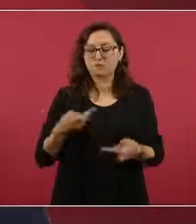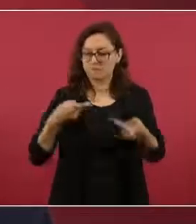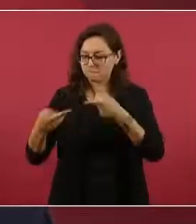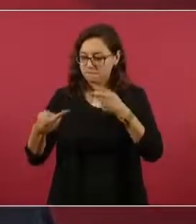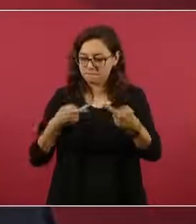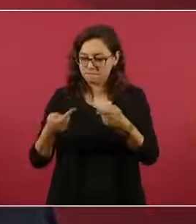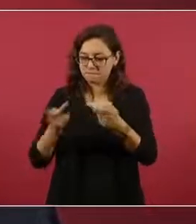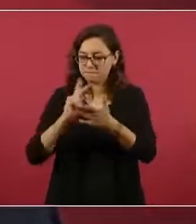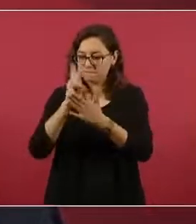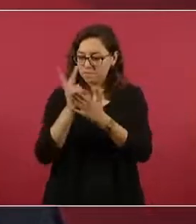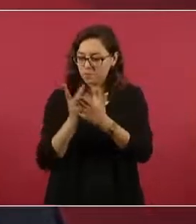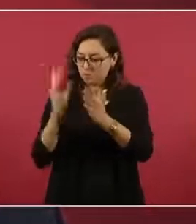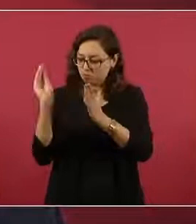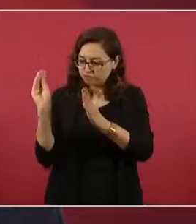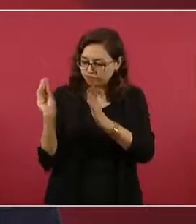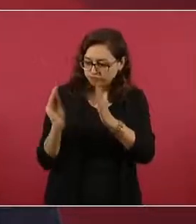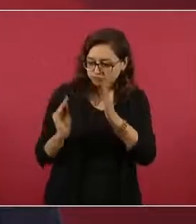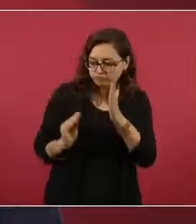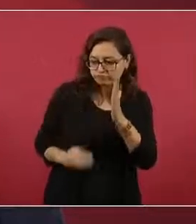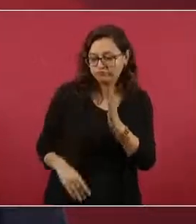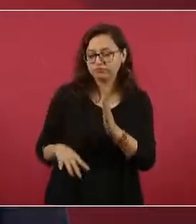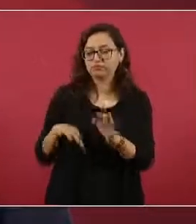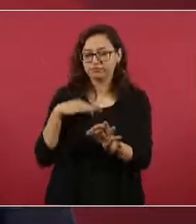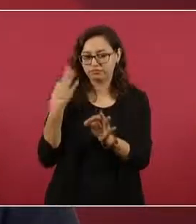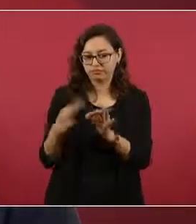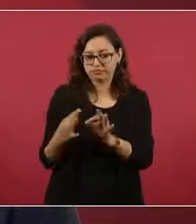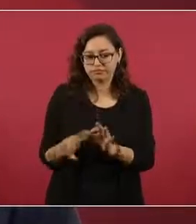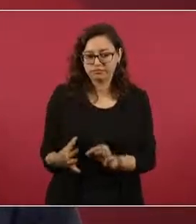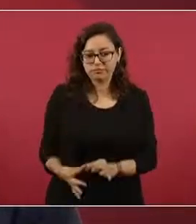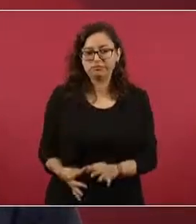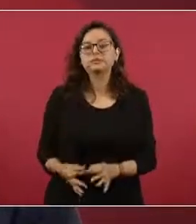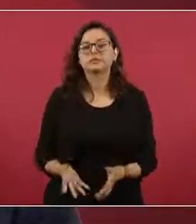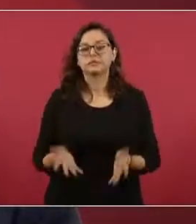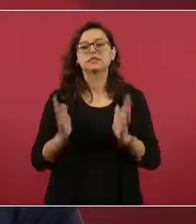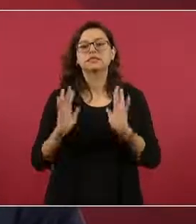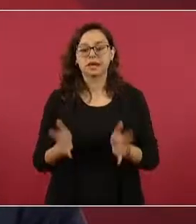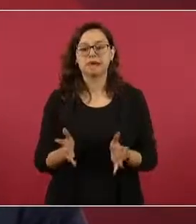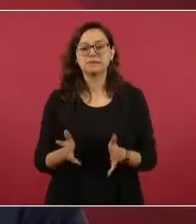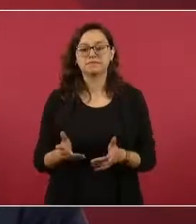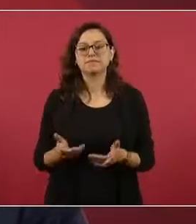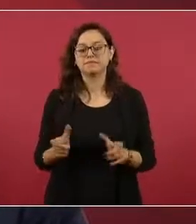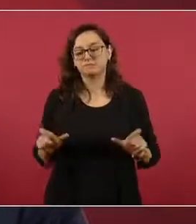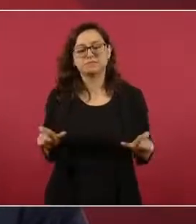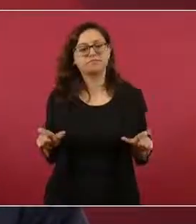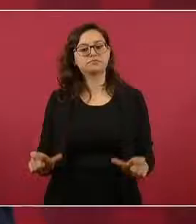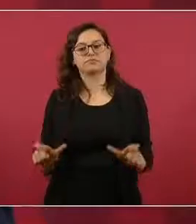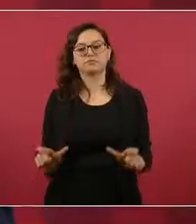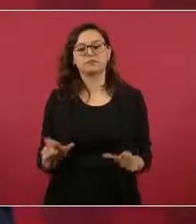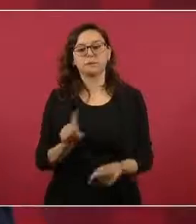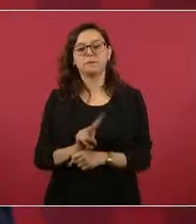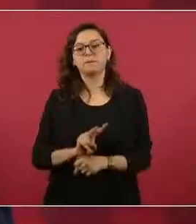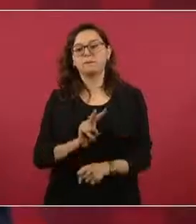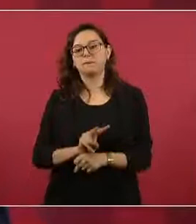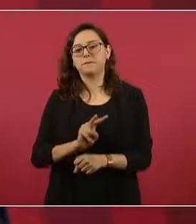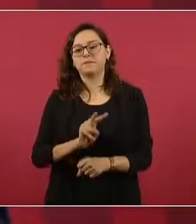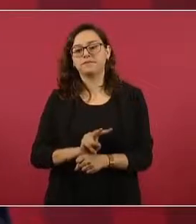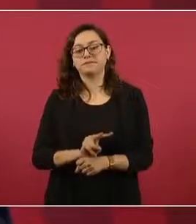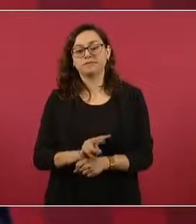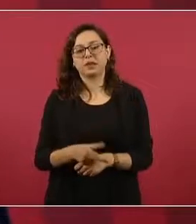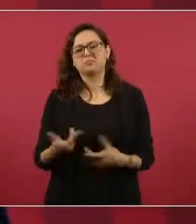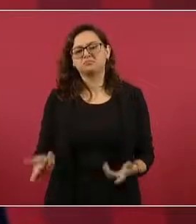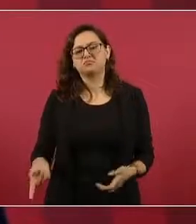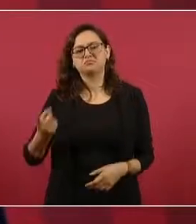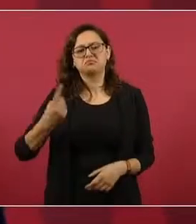implementar para proteger bienes de la nación, porque si no lo